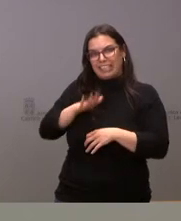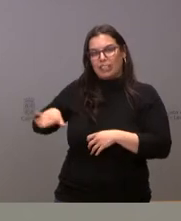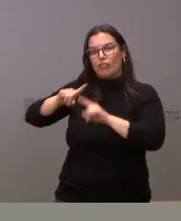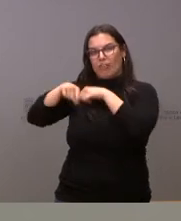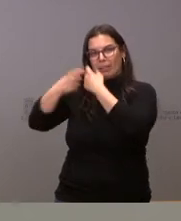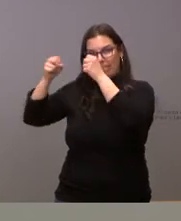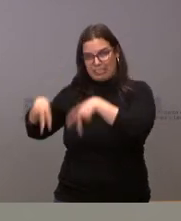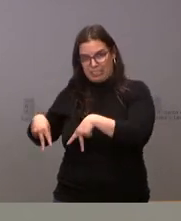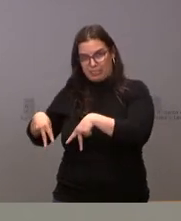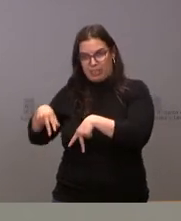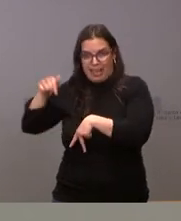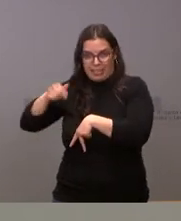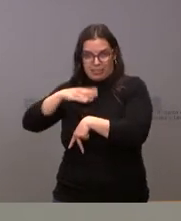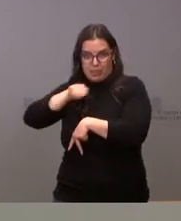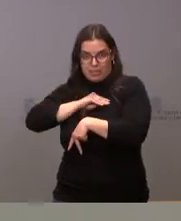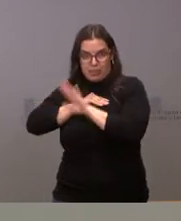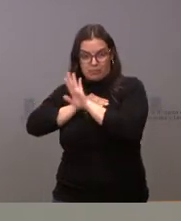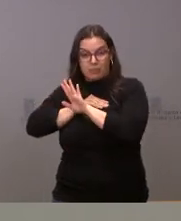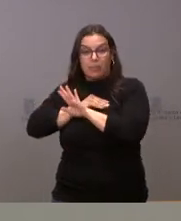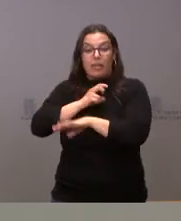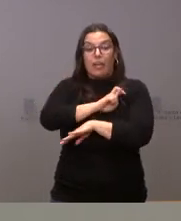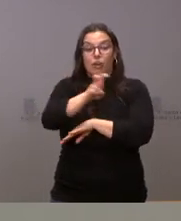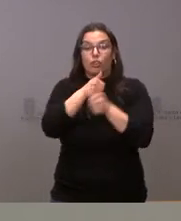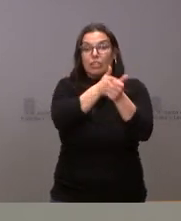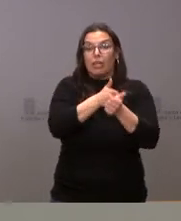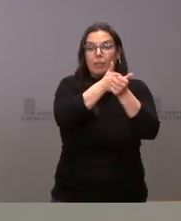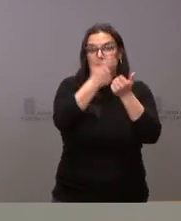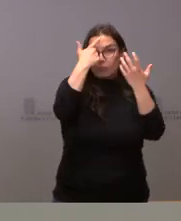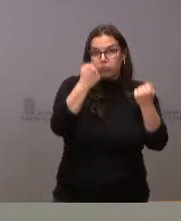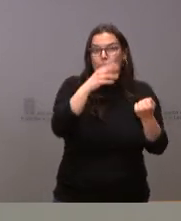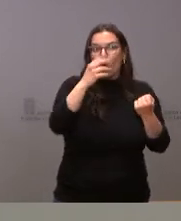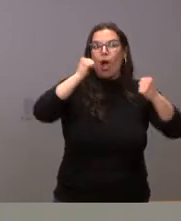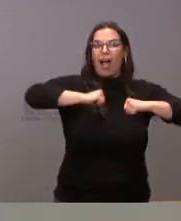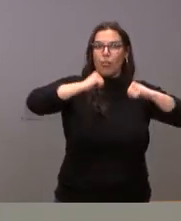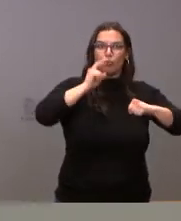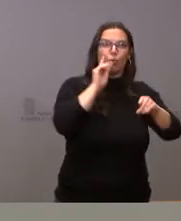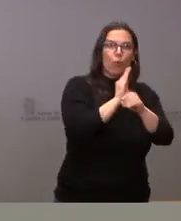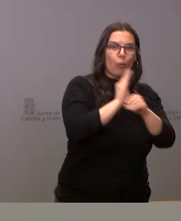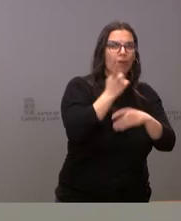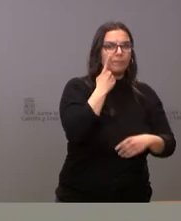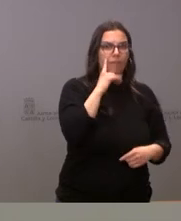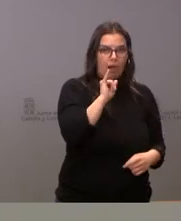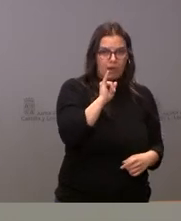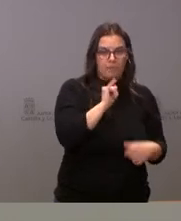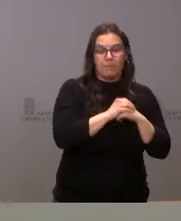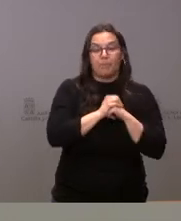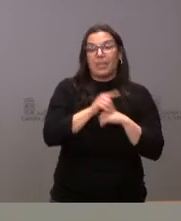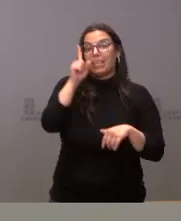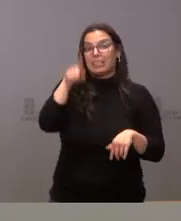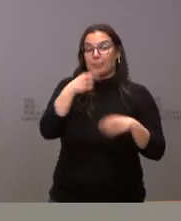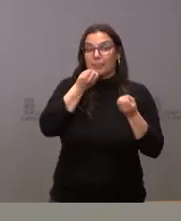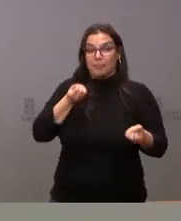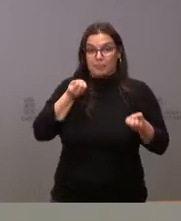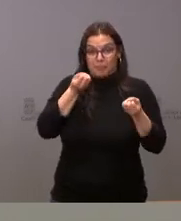los otros con un seguimiento especializado al tener adultos a su cargo. Y también informarles que